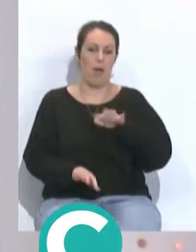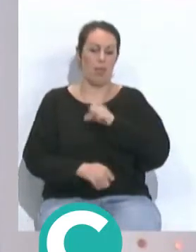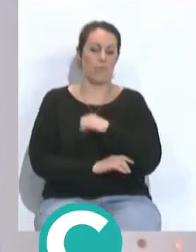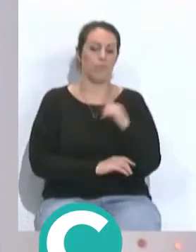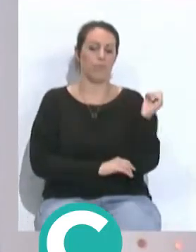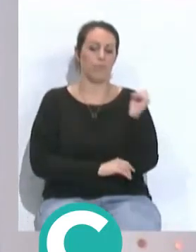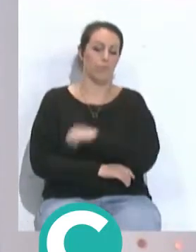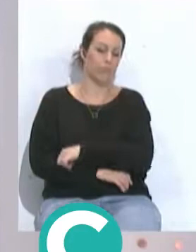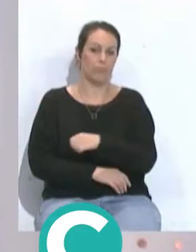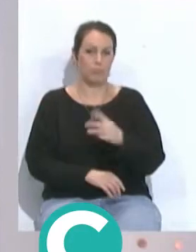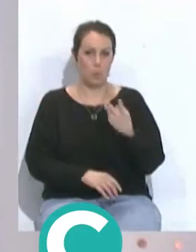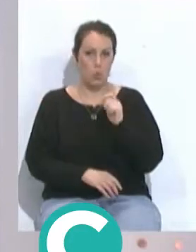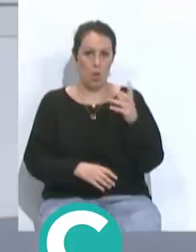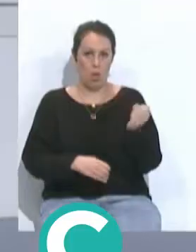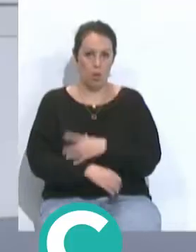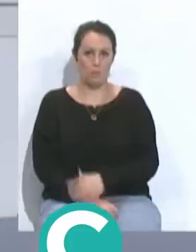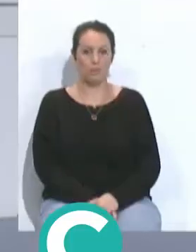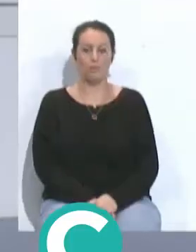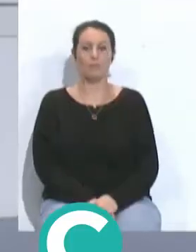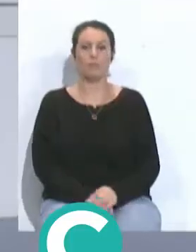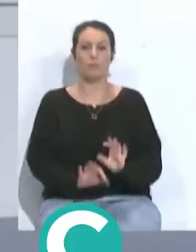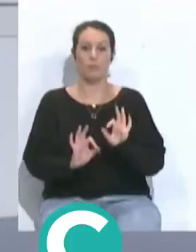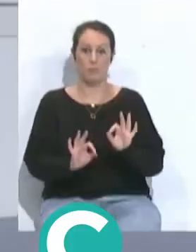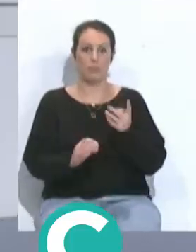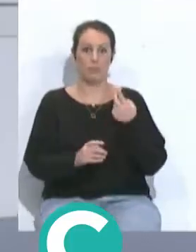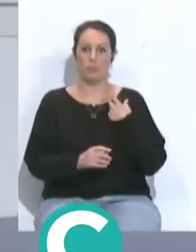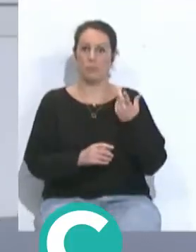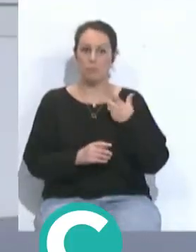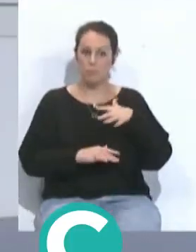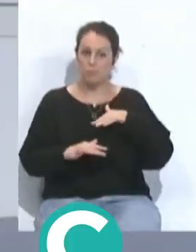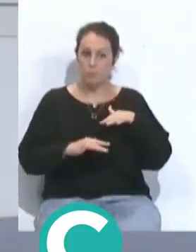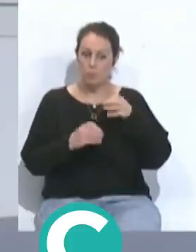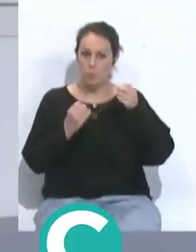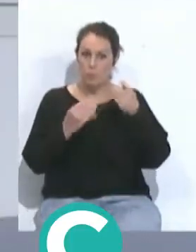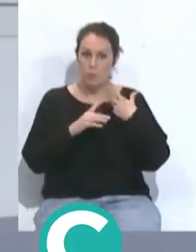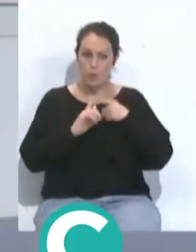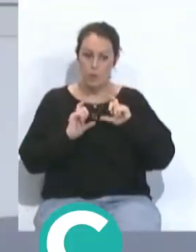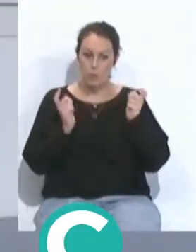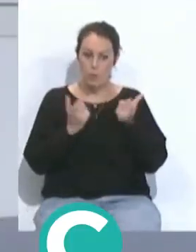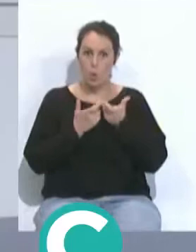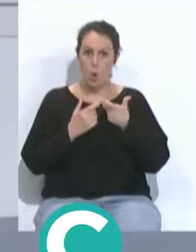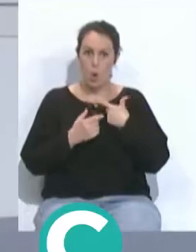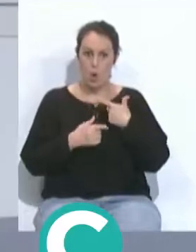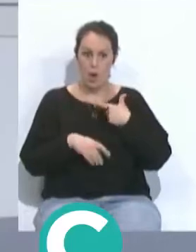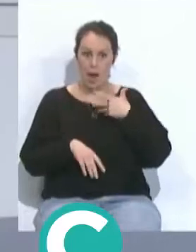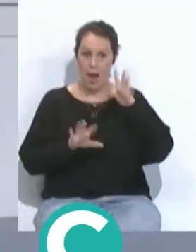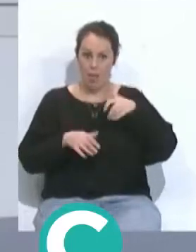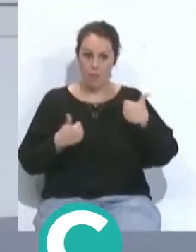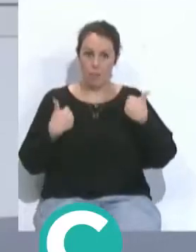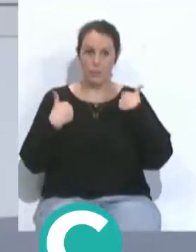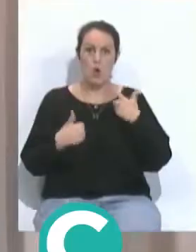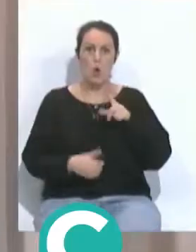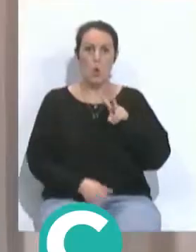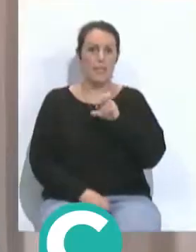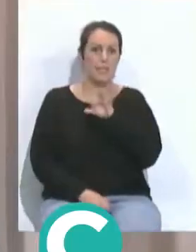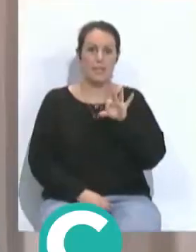capaz de sumar los tres puntos. Así es, una muy buena dinámica por parte del equipo amarillo. Luis Escarti, muy buenas